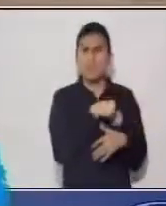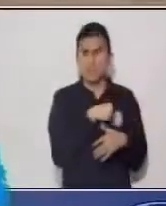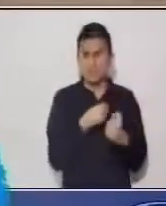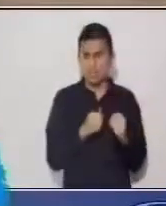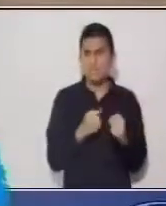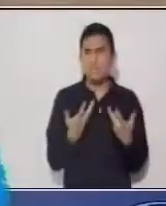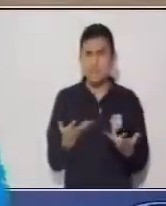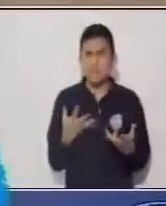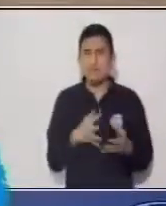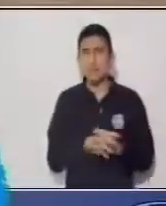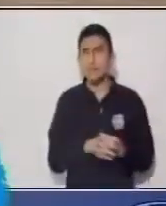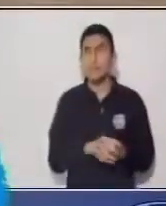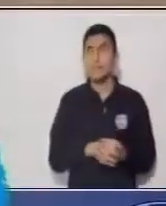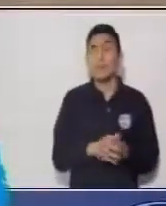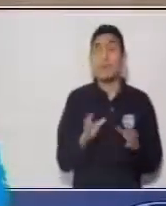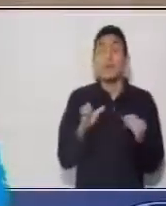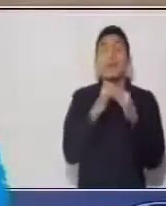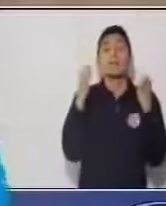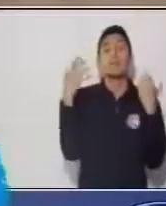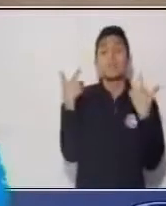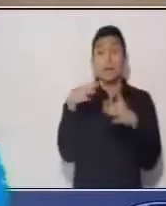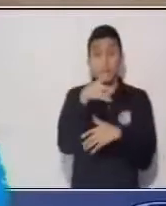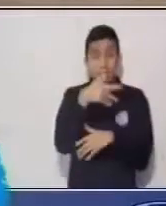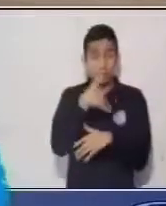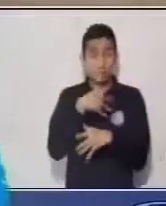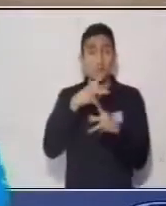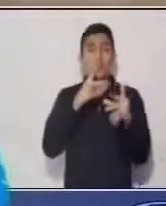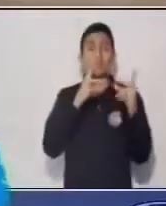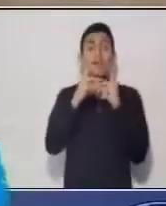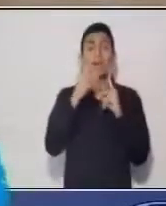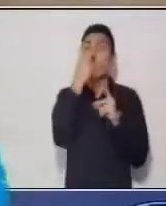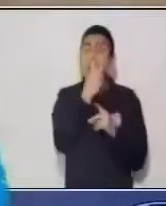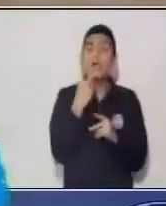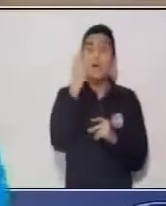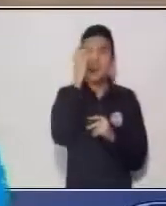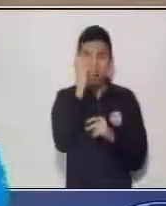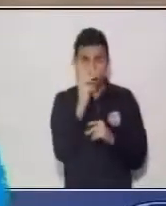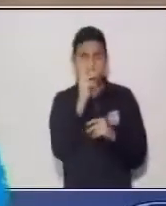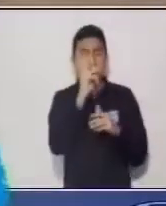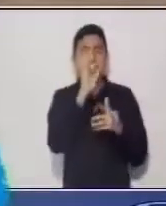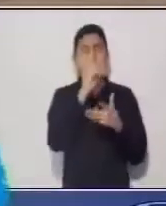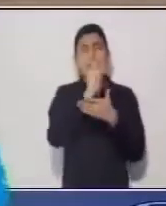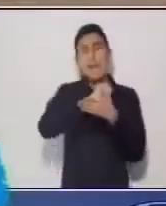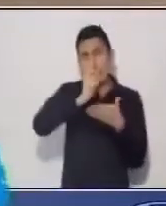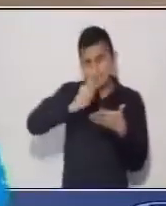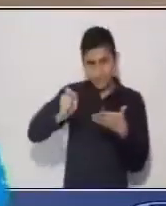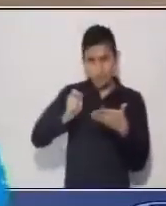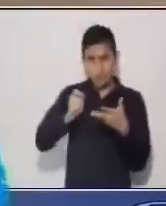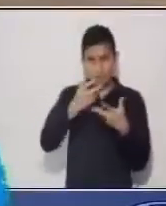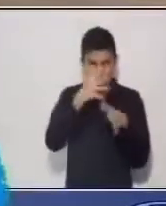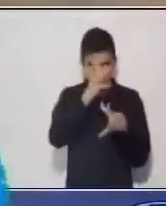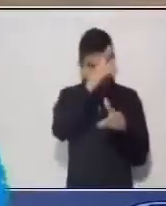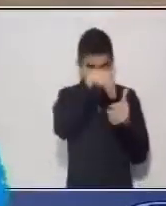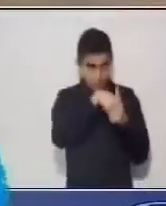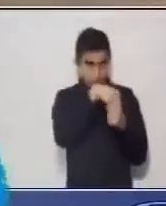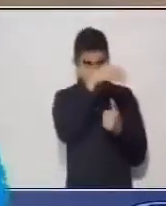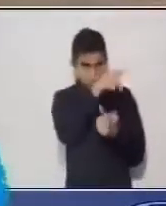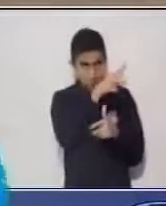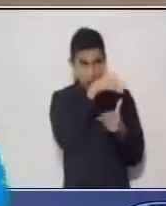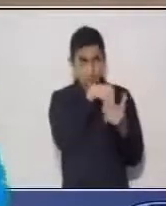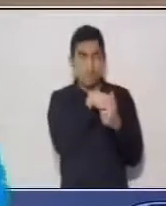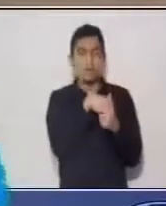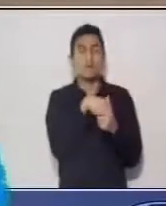adelante. Entonces tenemos el diálogo oral y el diálogo escrito. Y dentro de estos diálogos